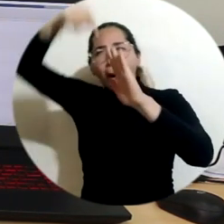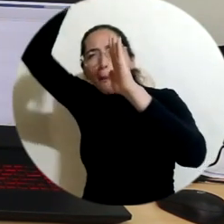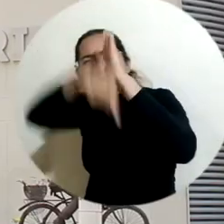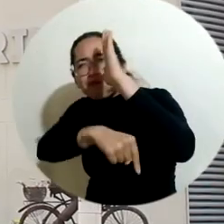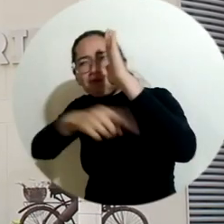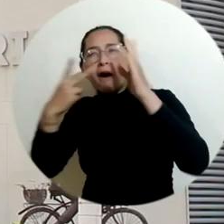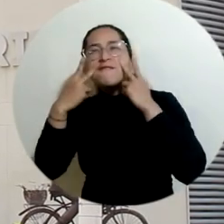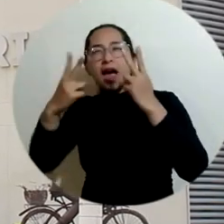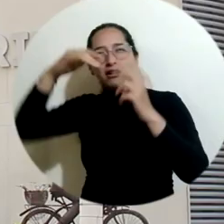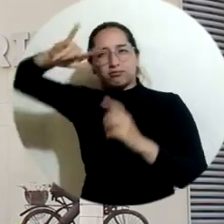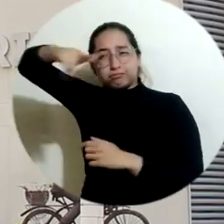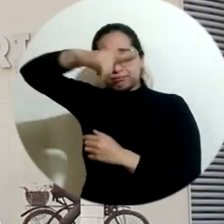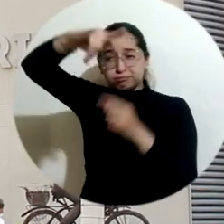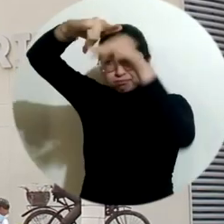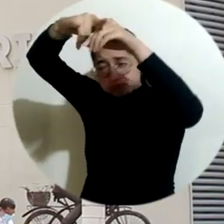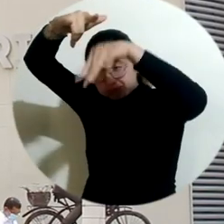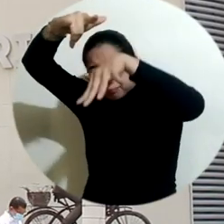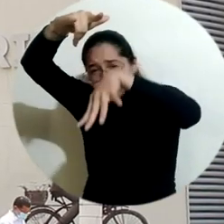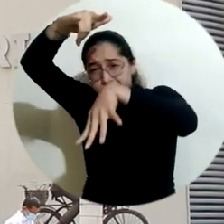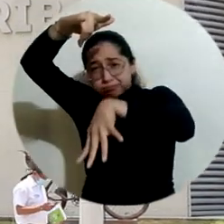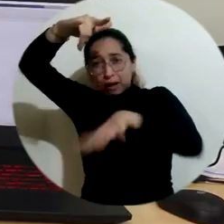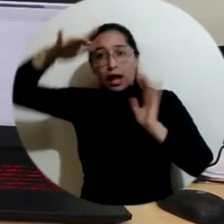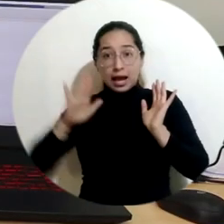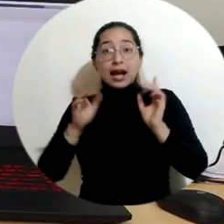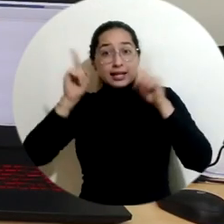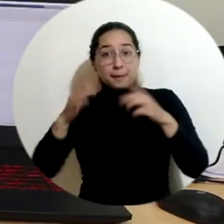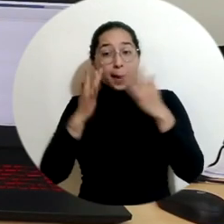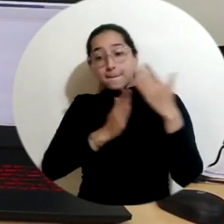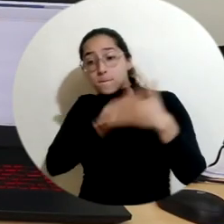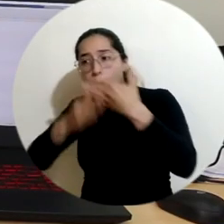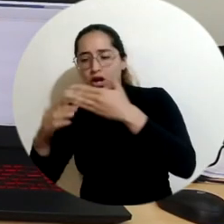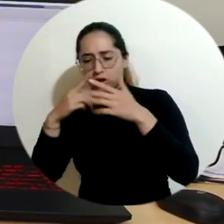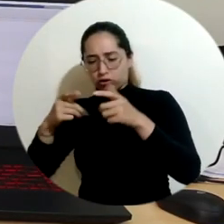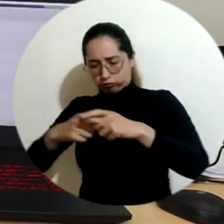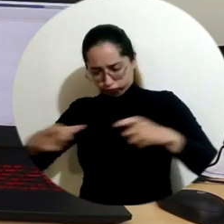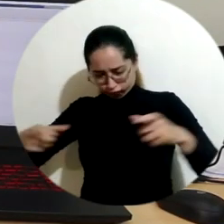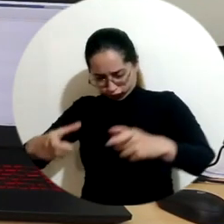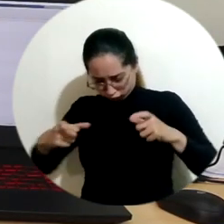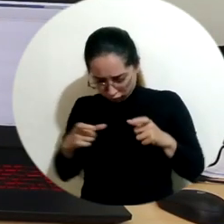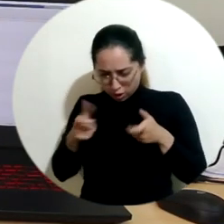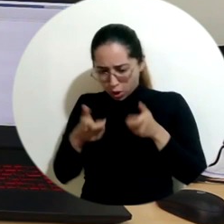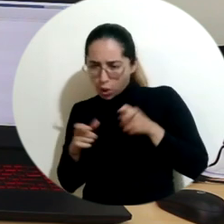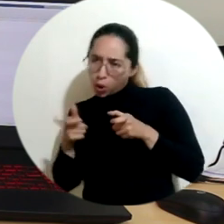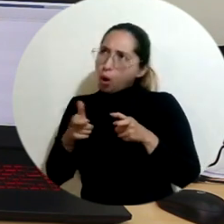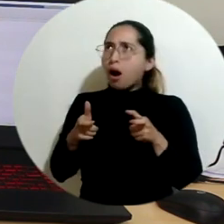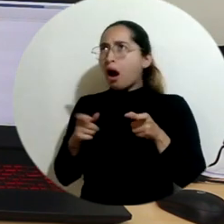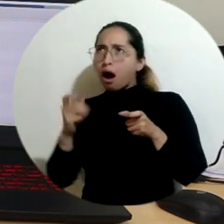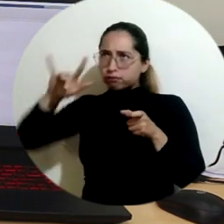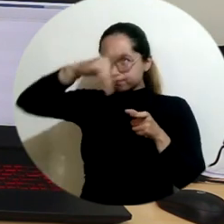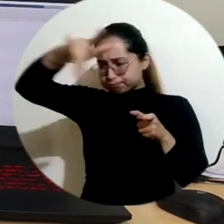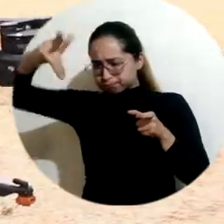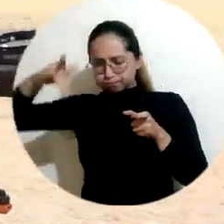como por debajo del infrarrojo y a través de un procesamiento de imágenes permite determinar